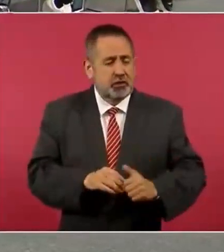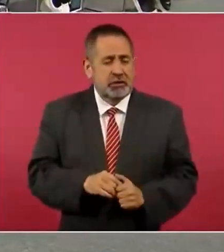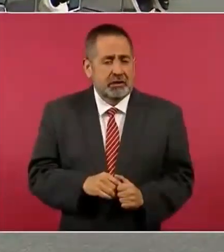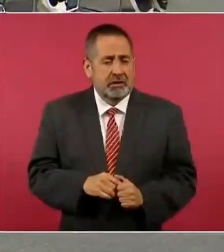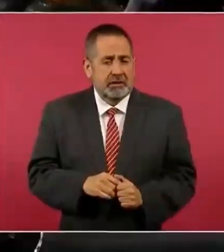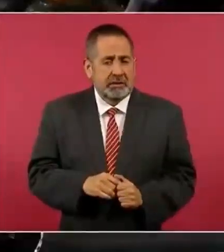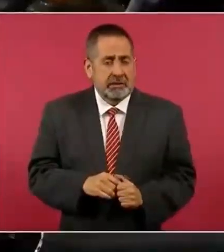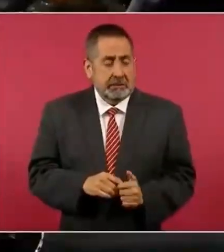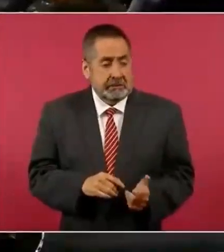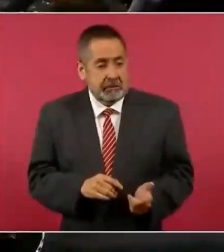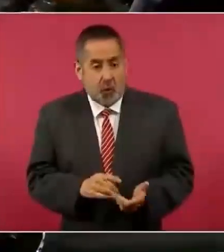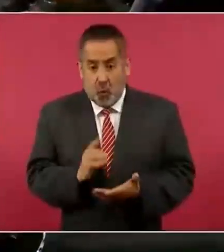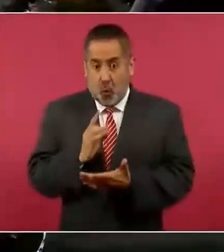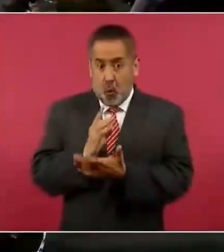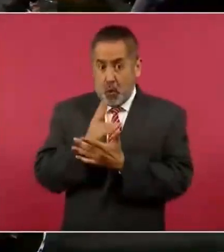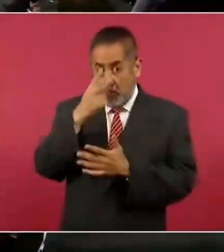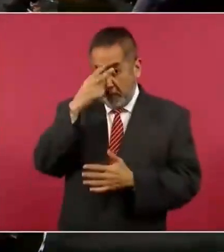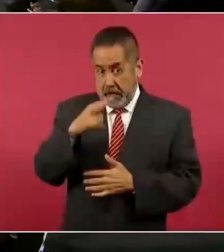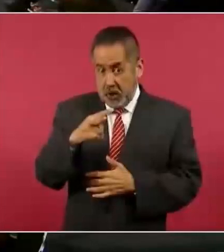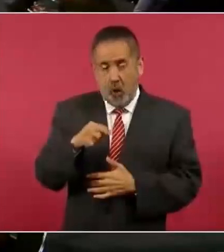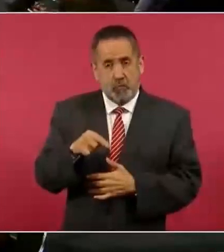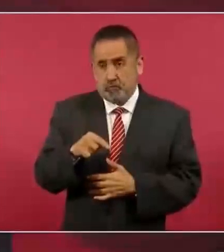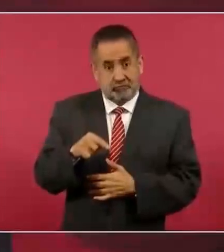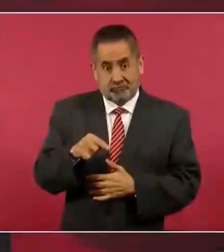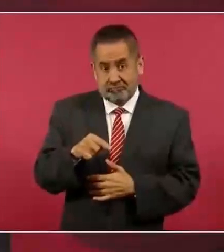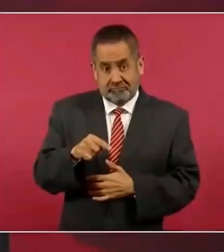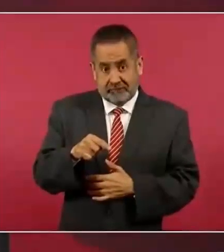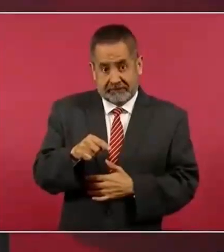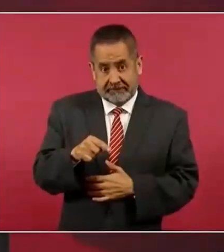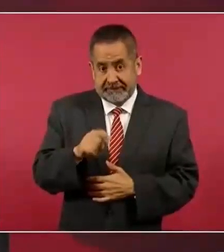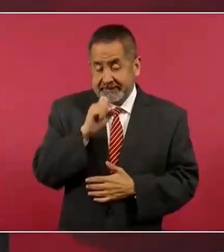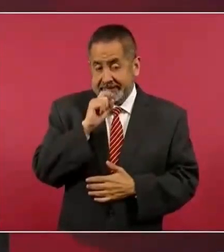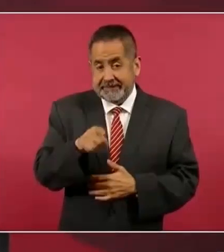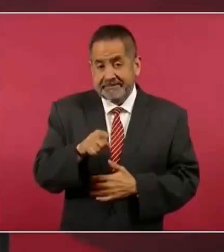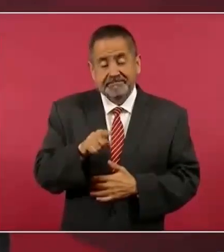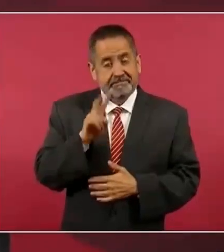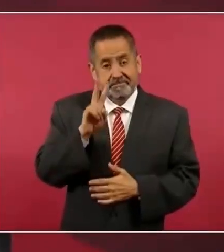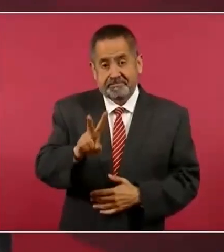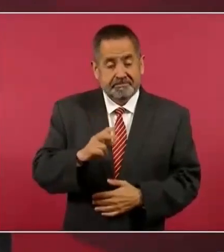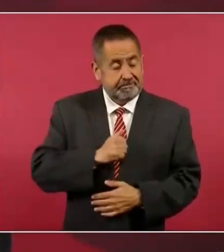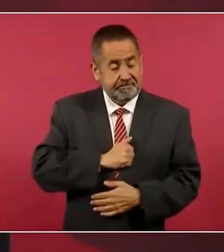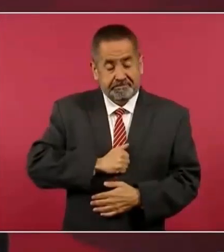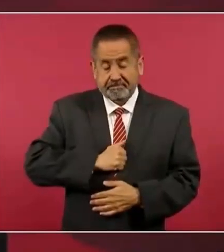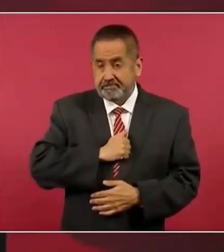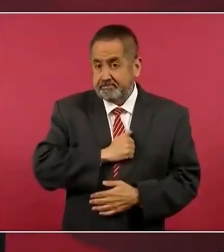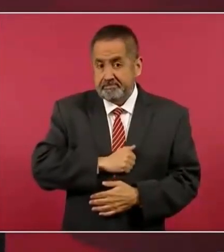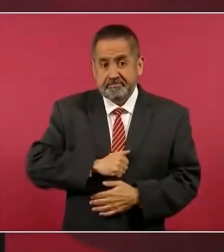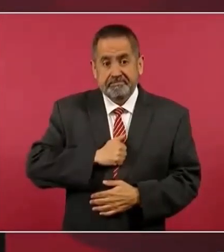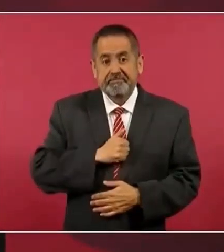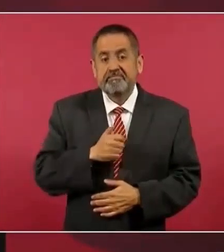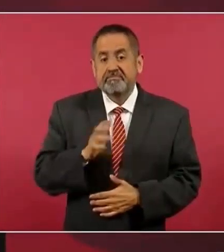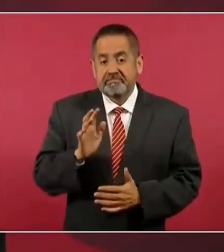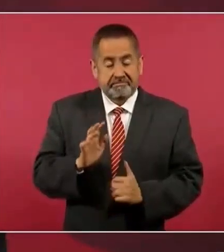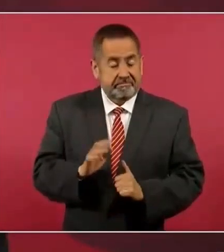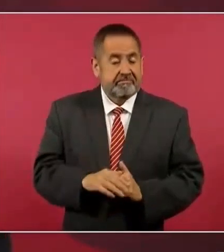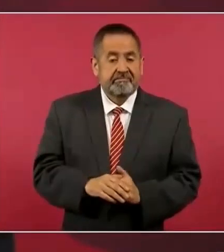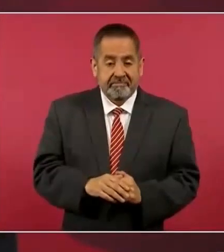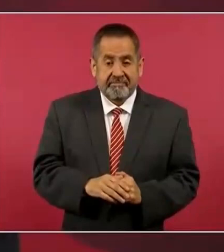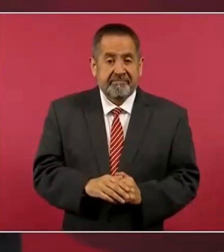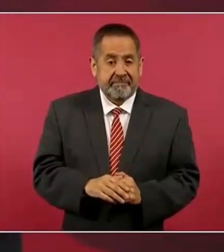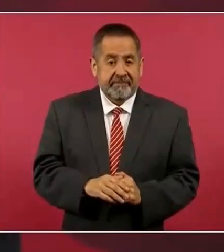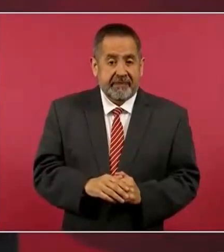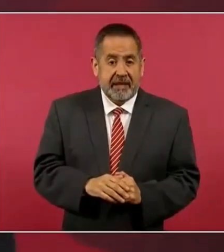Y no sólo es México, es lamentablemente en